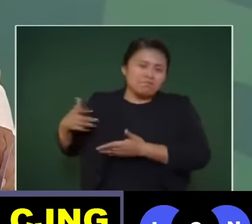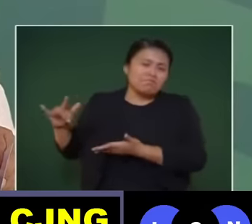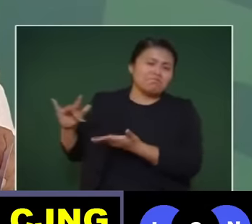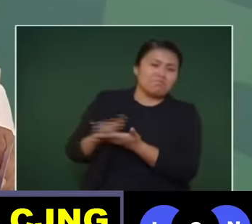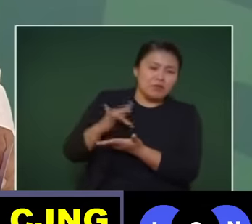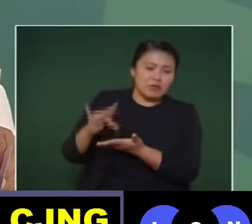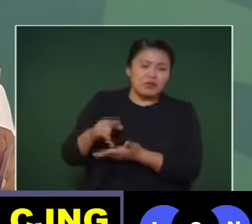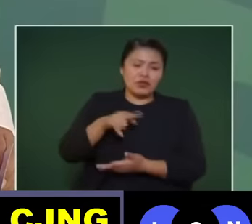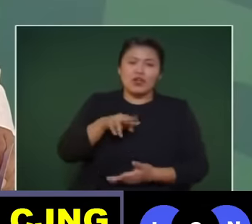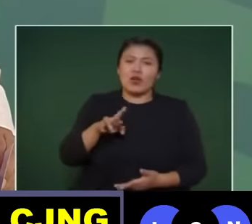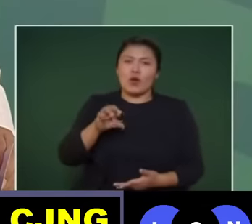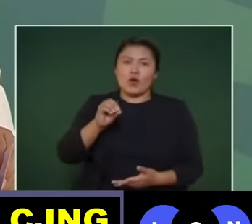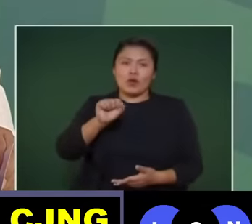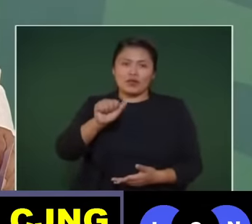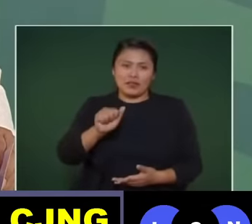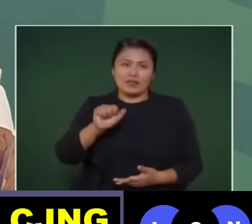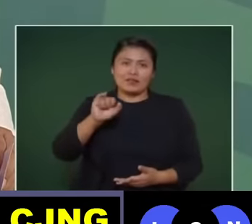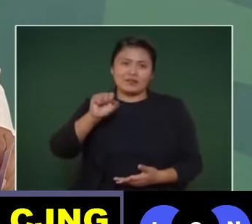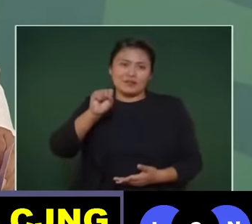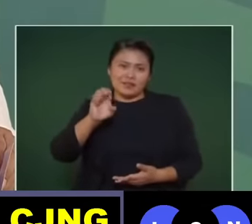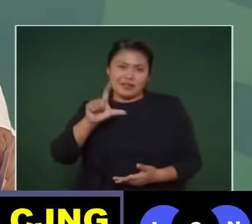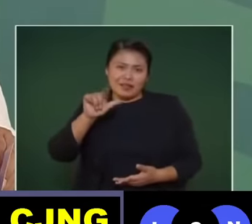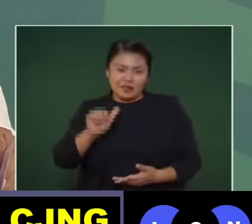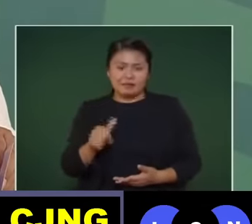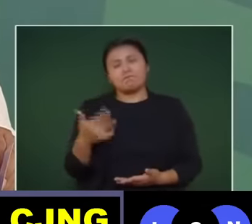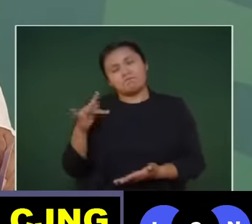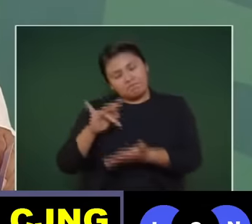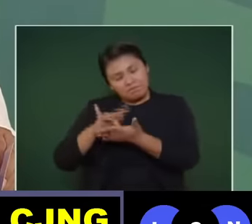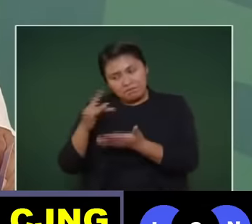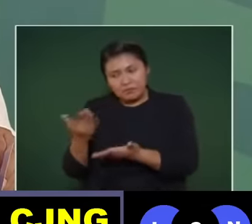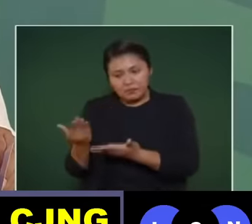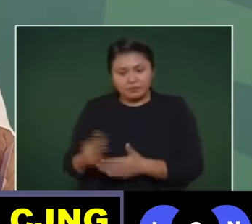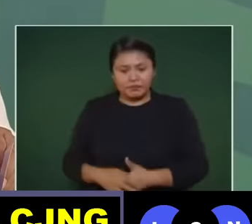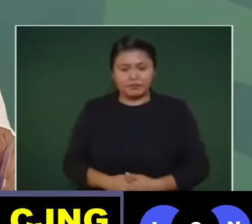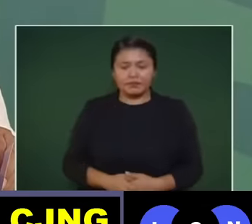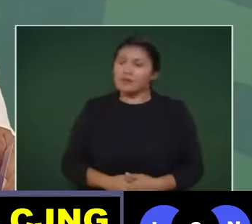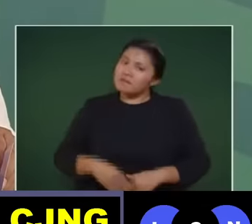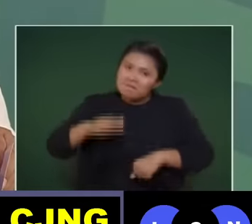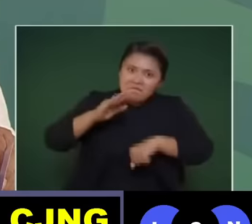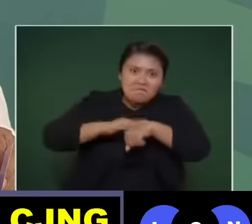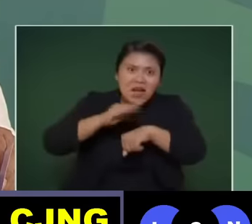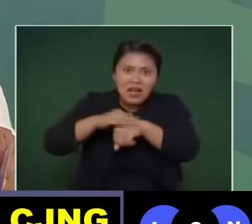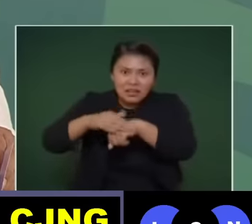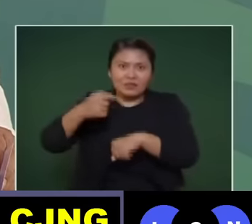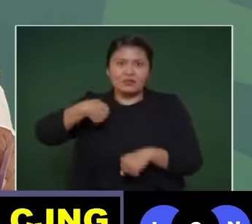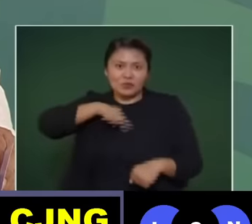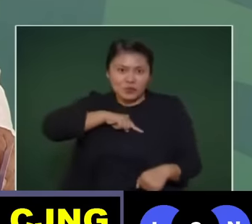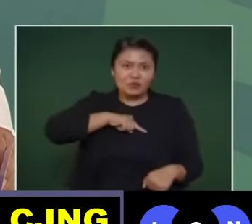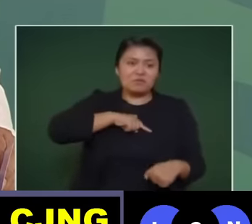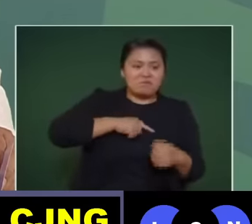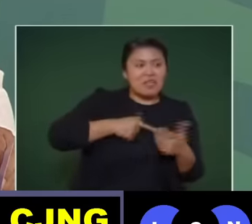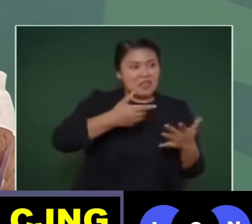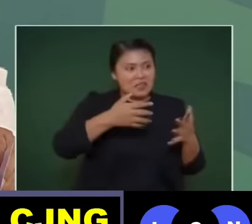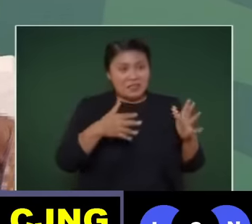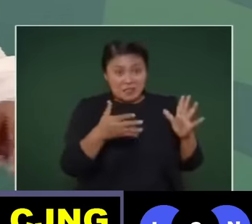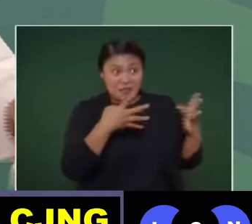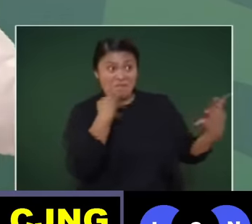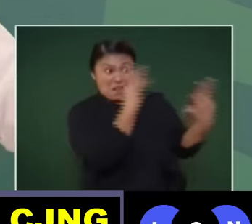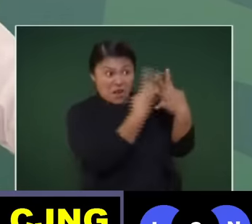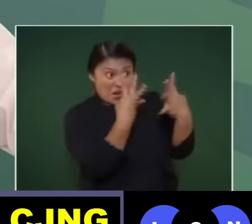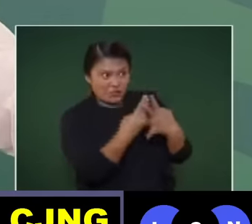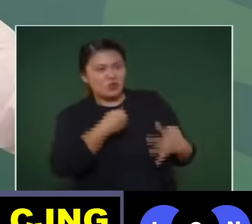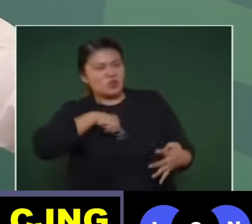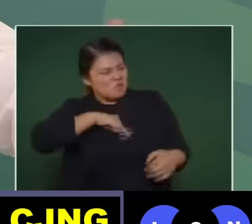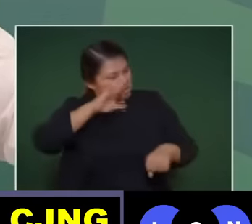Rosa Isela. Gracias, presidente. Y va a haber más ahorros de estos reclusorios. Sí, pero...